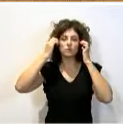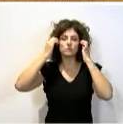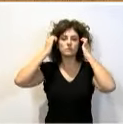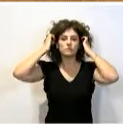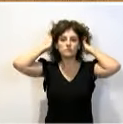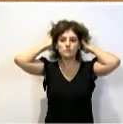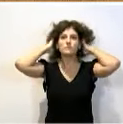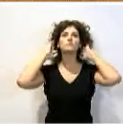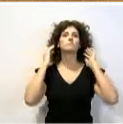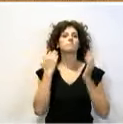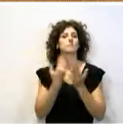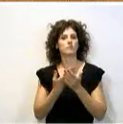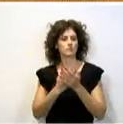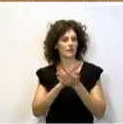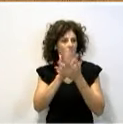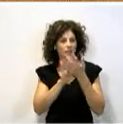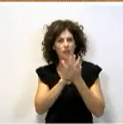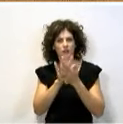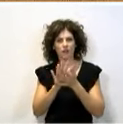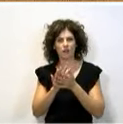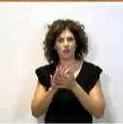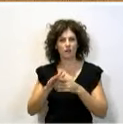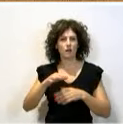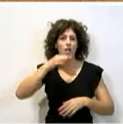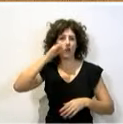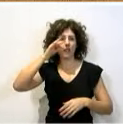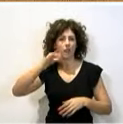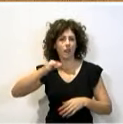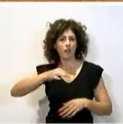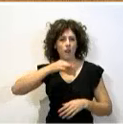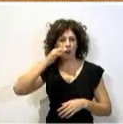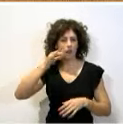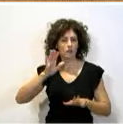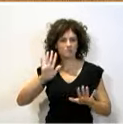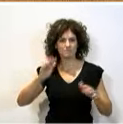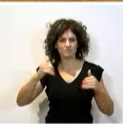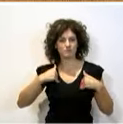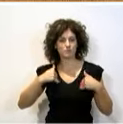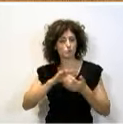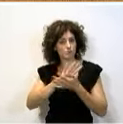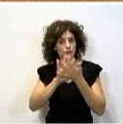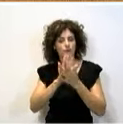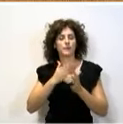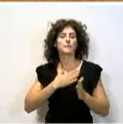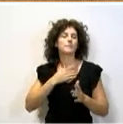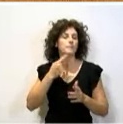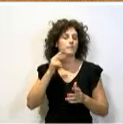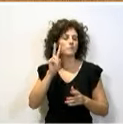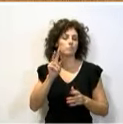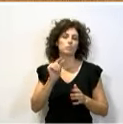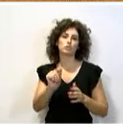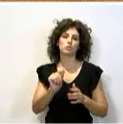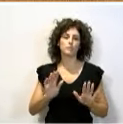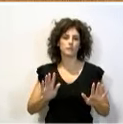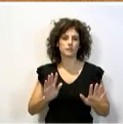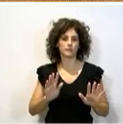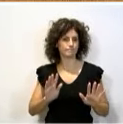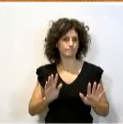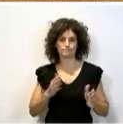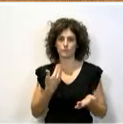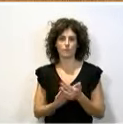demuestra, hablan ustedes de demagogia, hablan ustedes de responsabilidad, pues, desde mi punto de vista, demuestran una clara